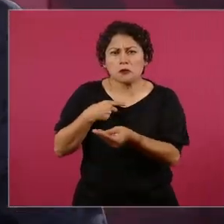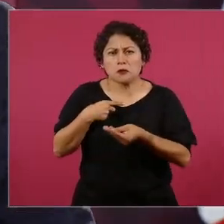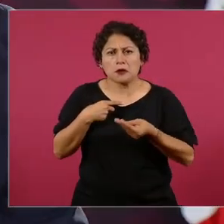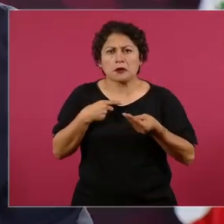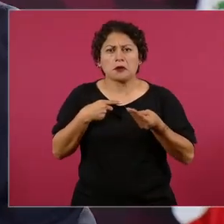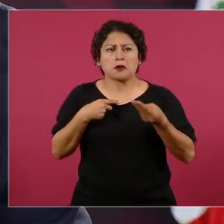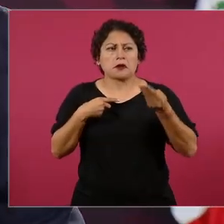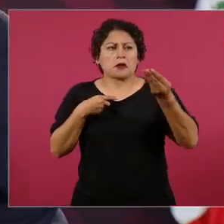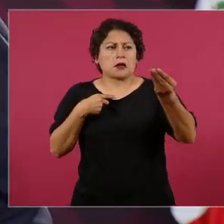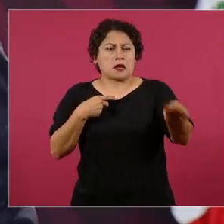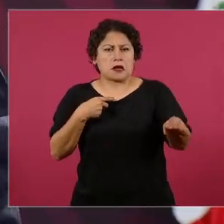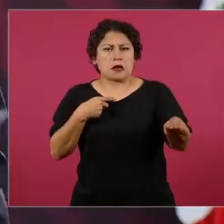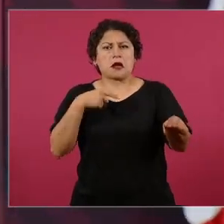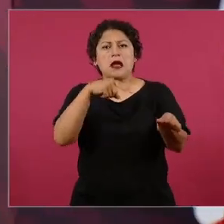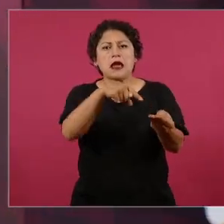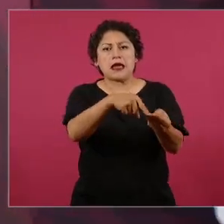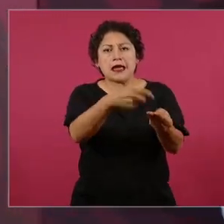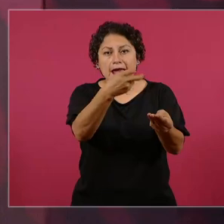ministra